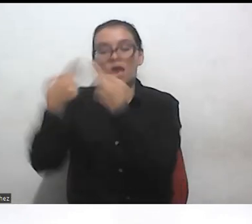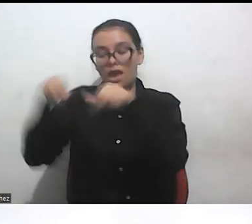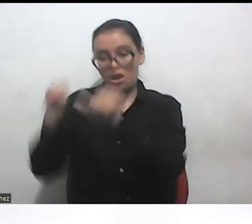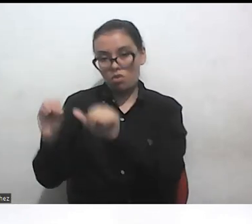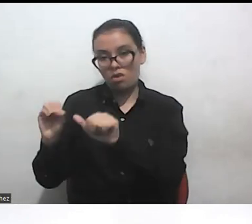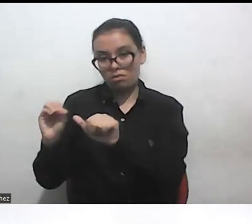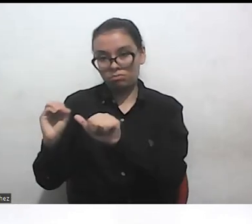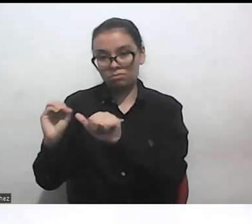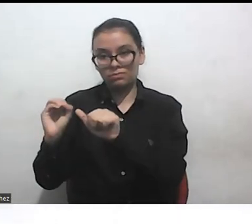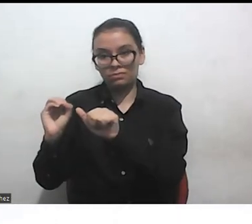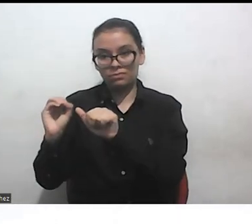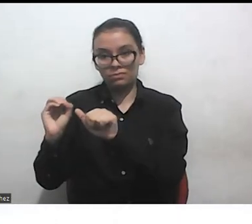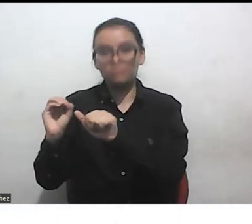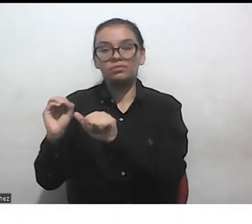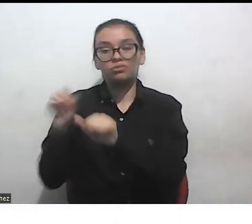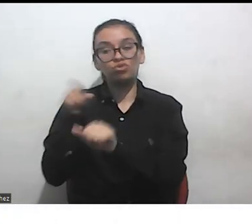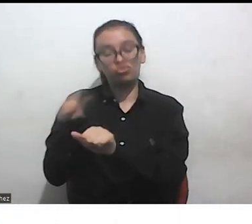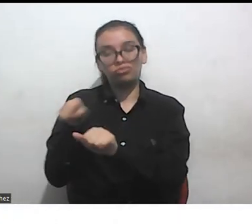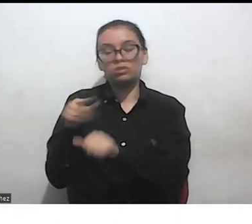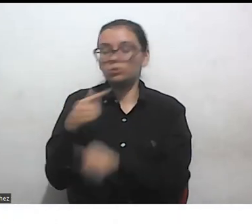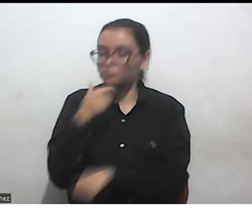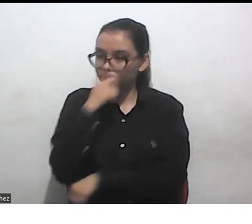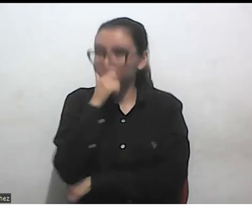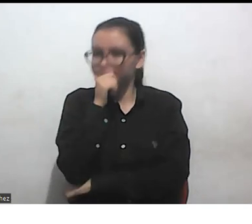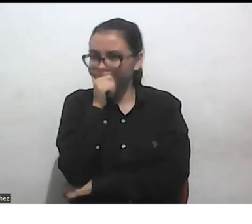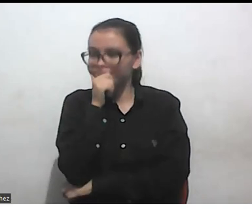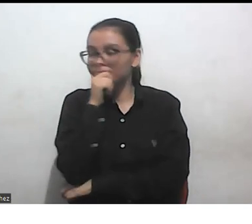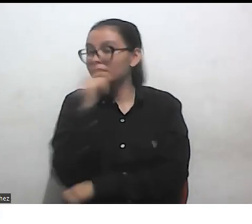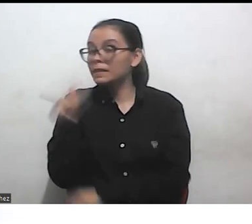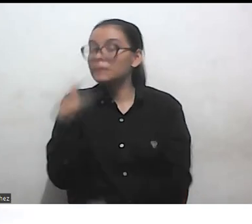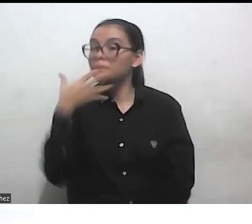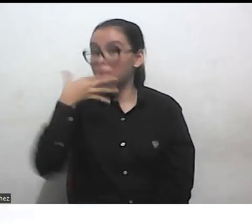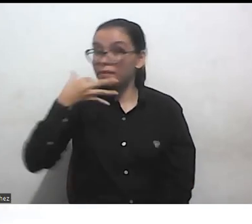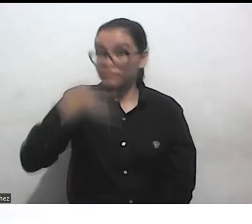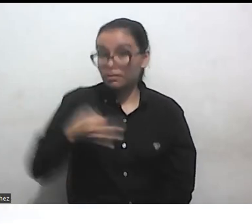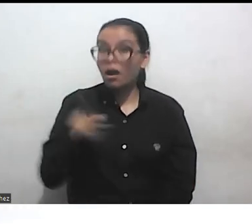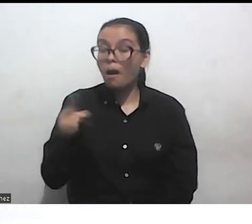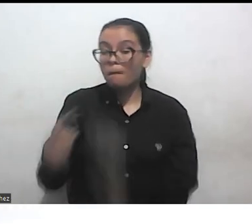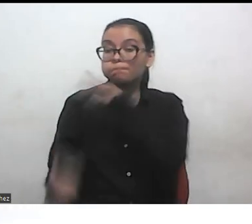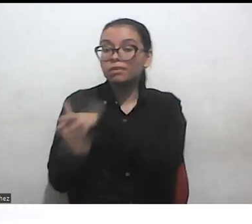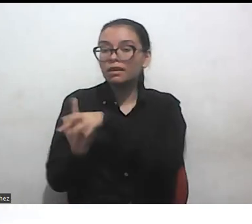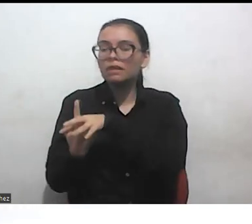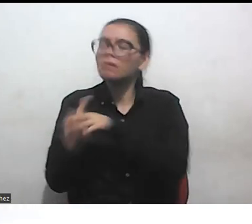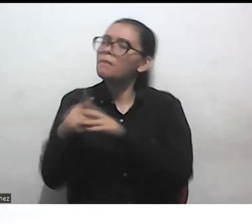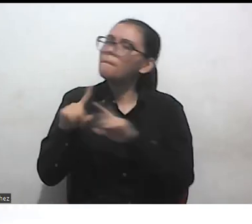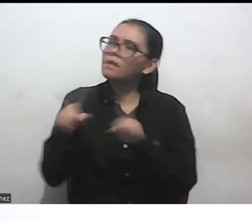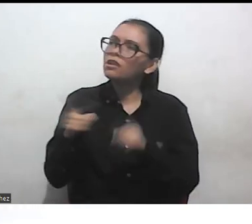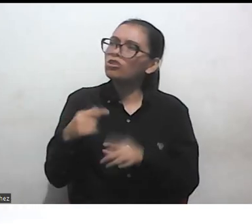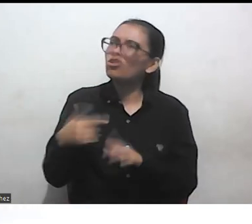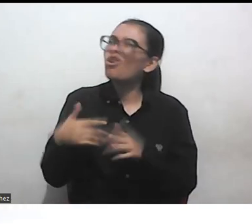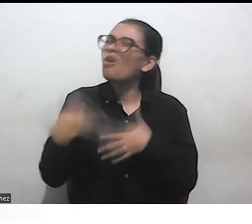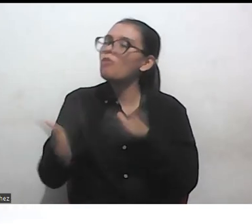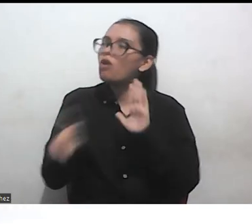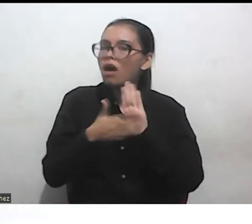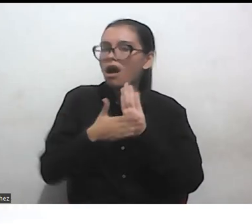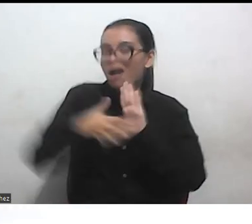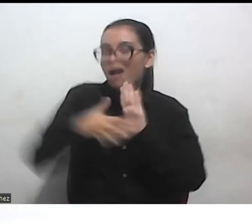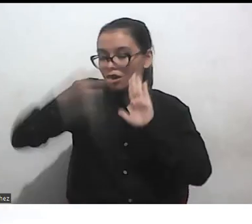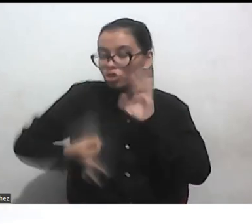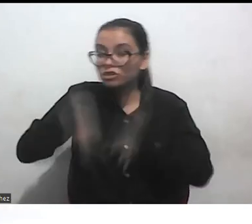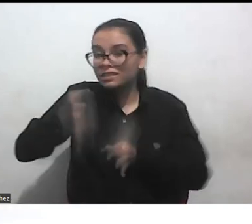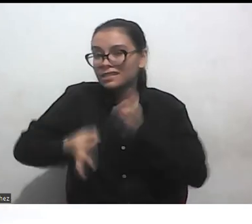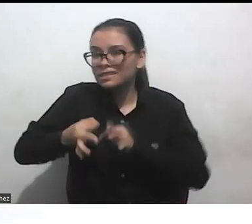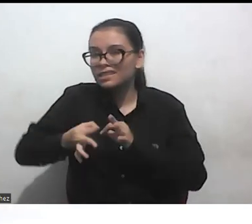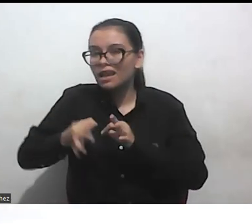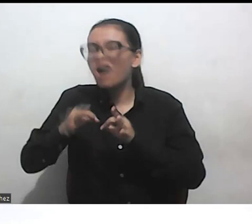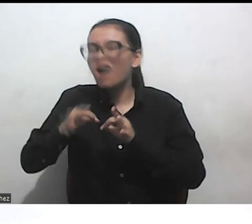Y allí hay muchas realidades. Y la pregunta de cómo se argumenta justicia, o qué es lo que uno busca como justicia,